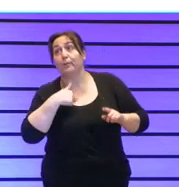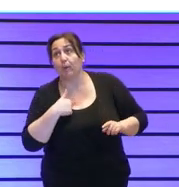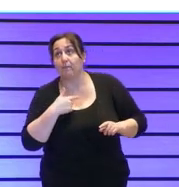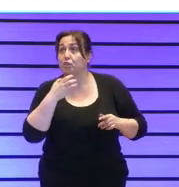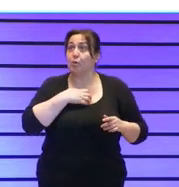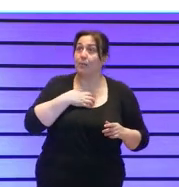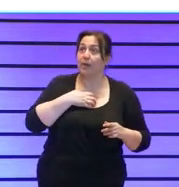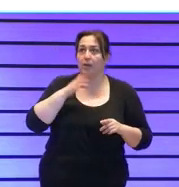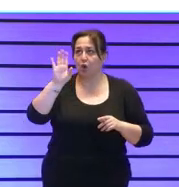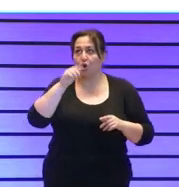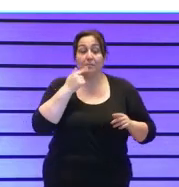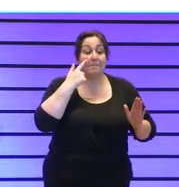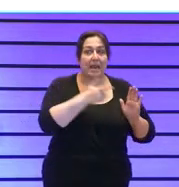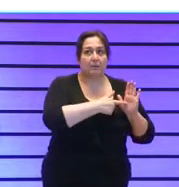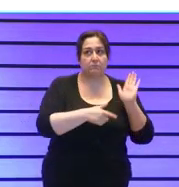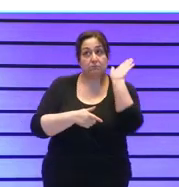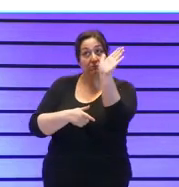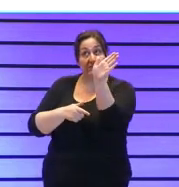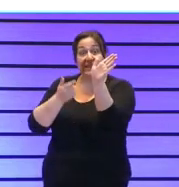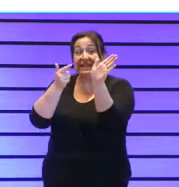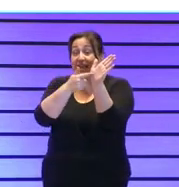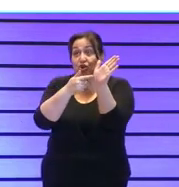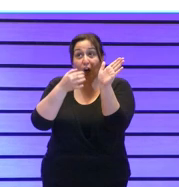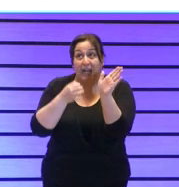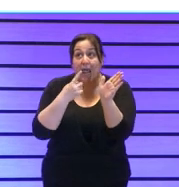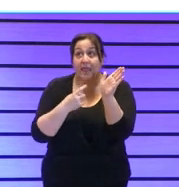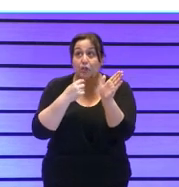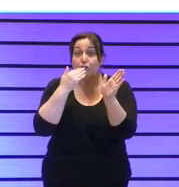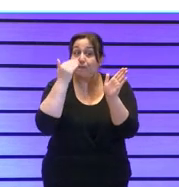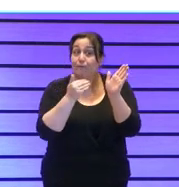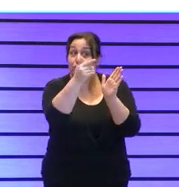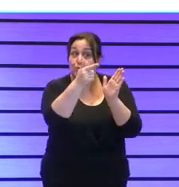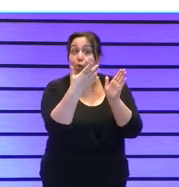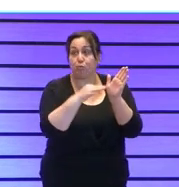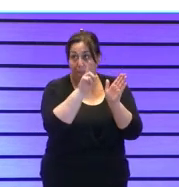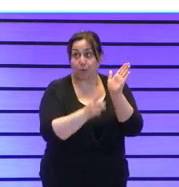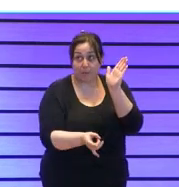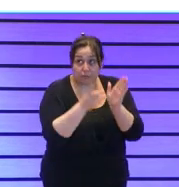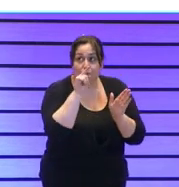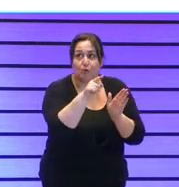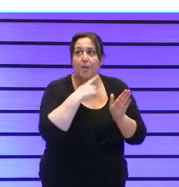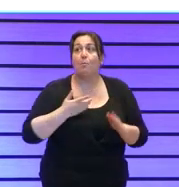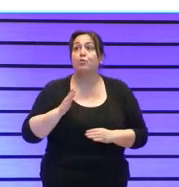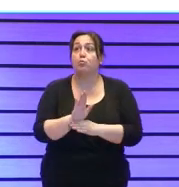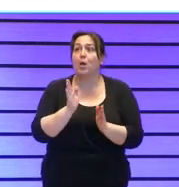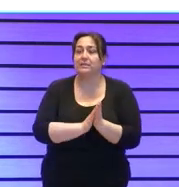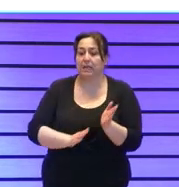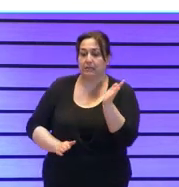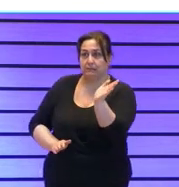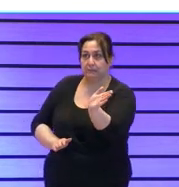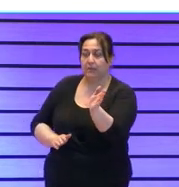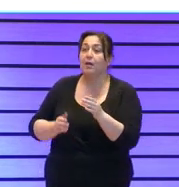era tenemos esta foto real esto es lo que va a suceder y estas son las propuestas que ponemos encima de la mesa. Era una propuesta